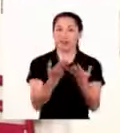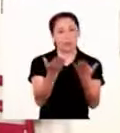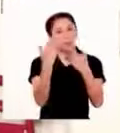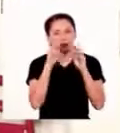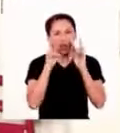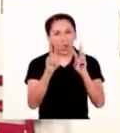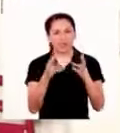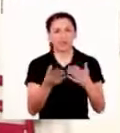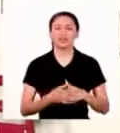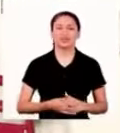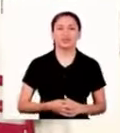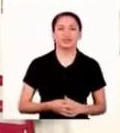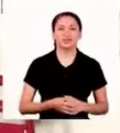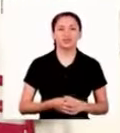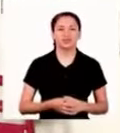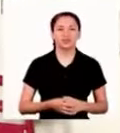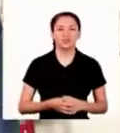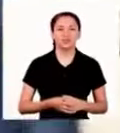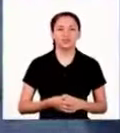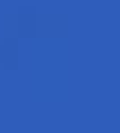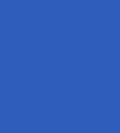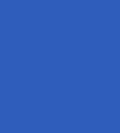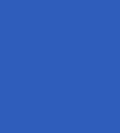sucede hoy en nuestra tiendita.